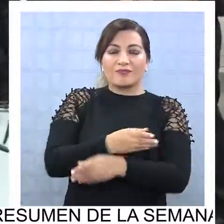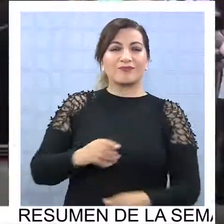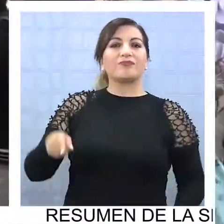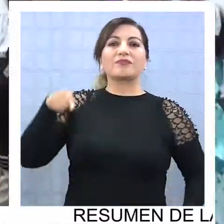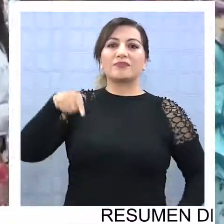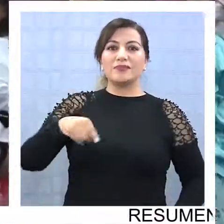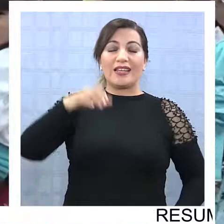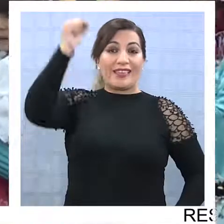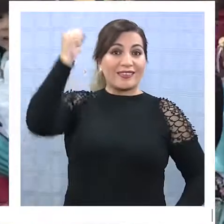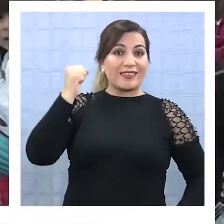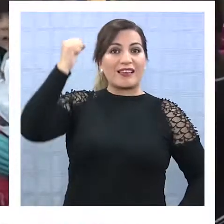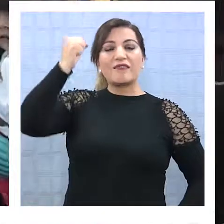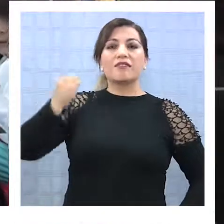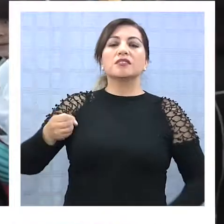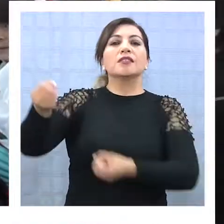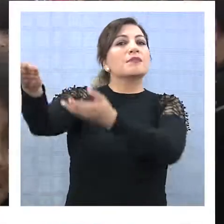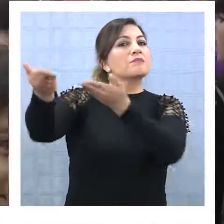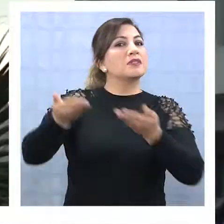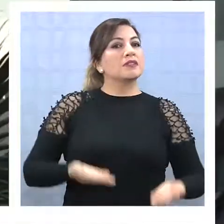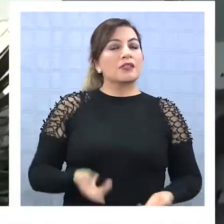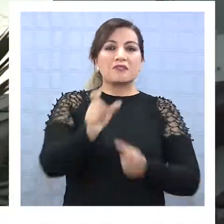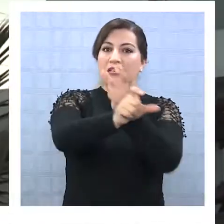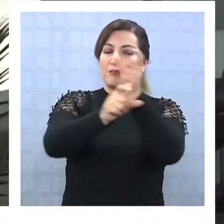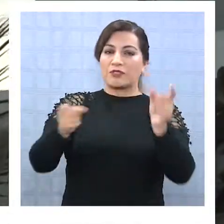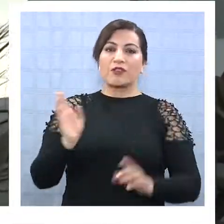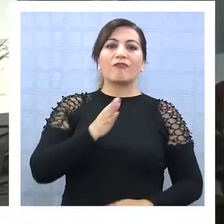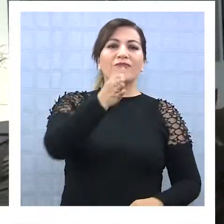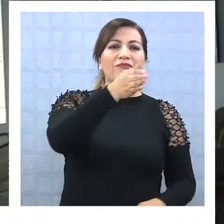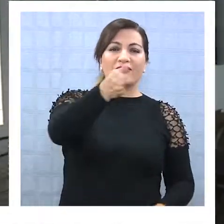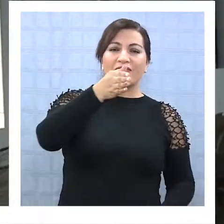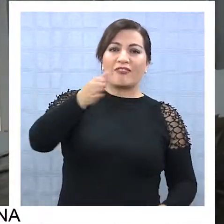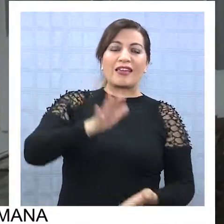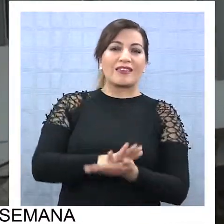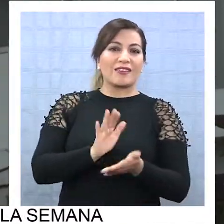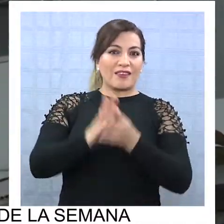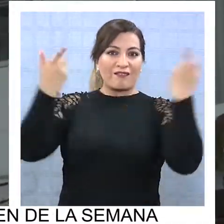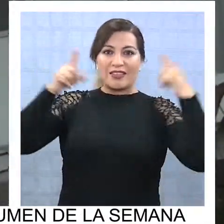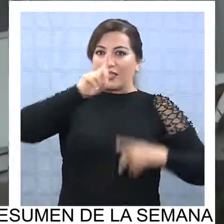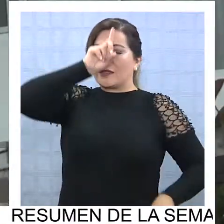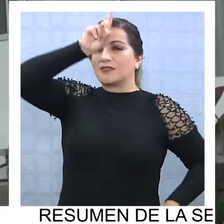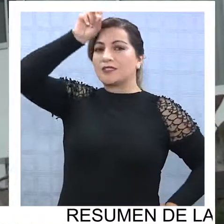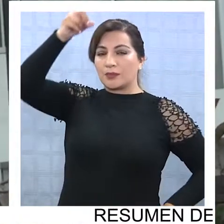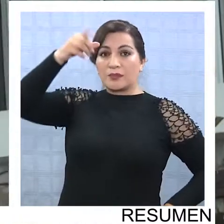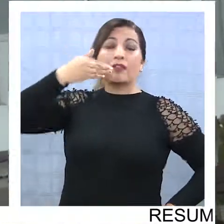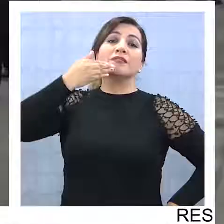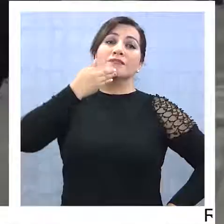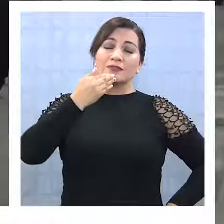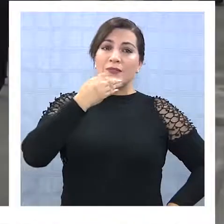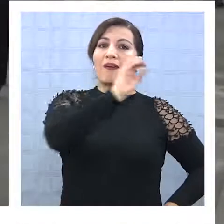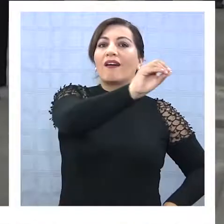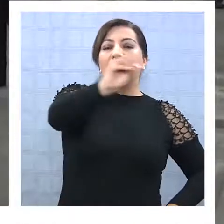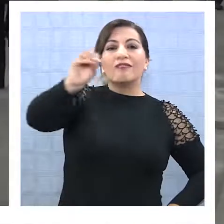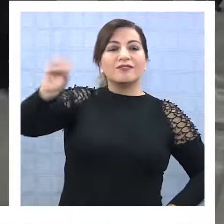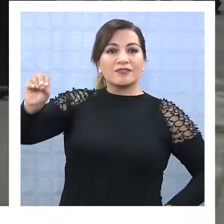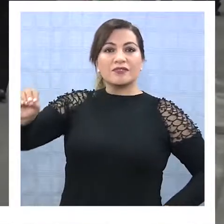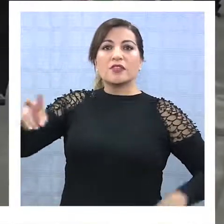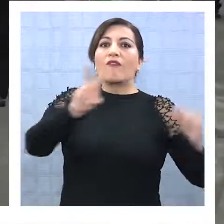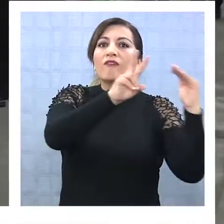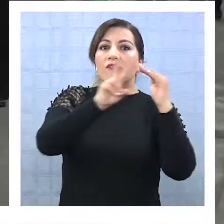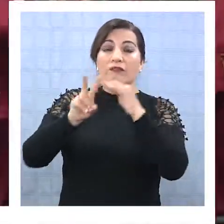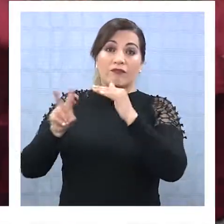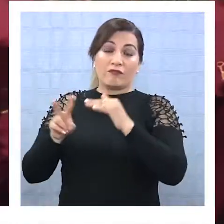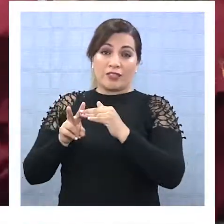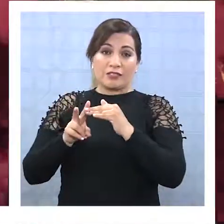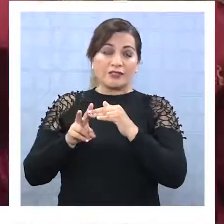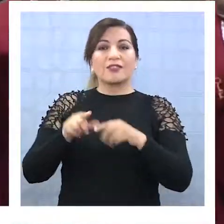Cabancha extendió la invitación a las comunidades para que asistan a esta fiesta tradicional. También hicieron un llamado a los vecinos de